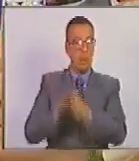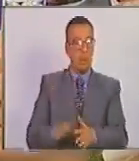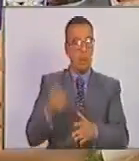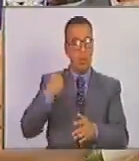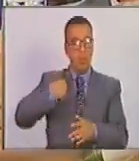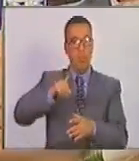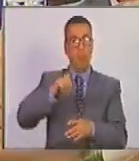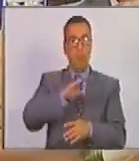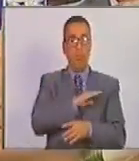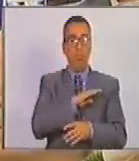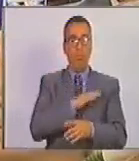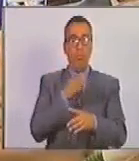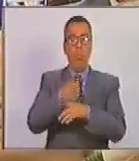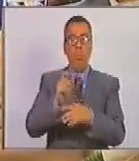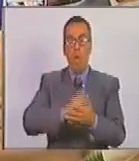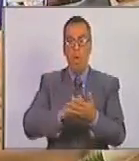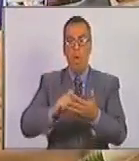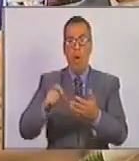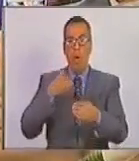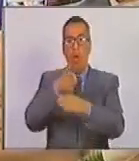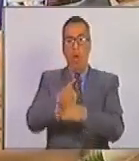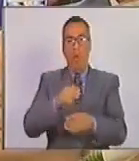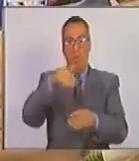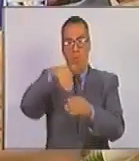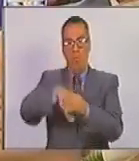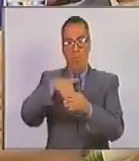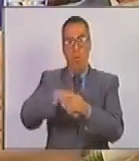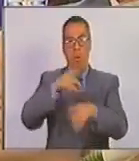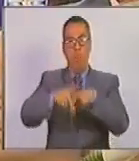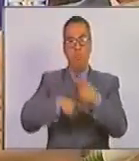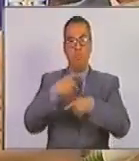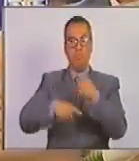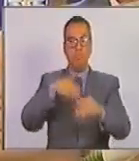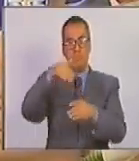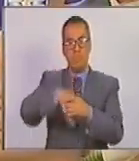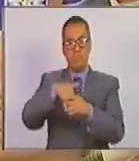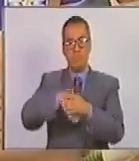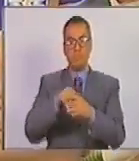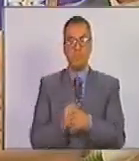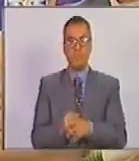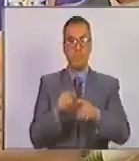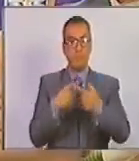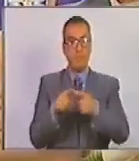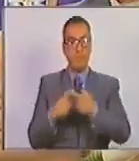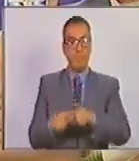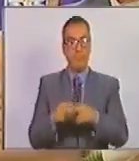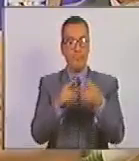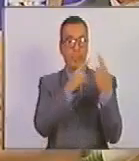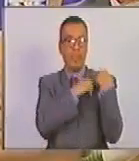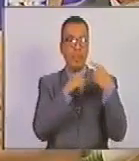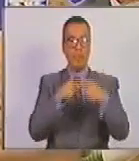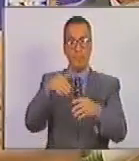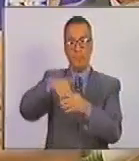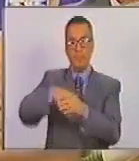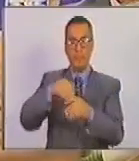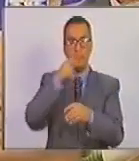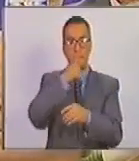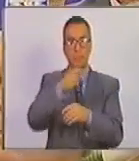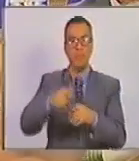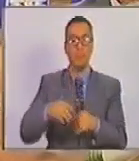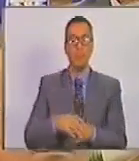tenemos de estar inscritos para ir a participar en cualquier proceso electoral de cualquier representante de elección popular.